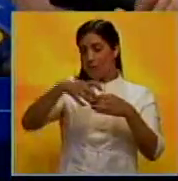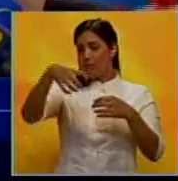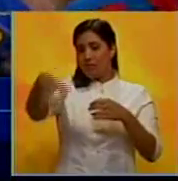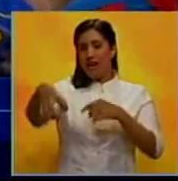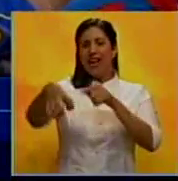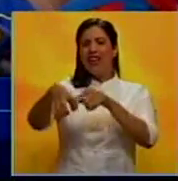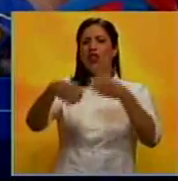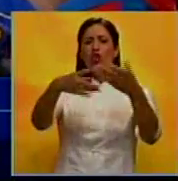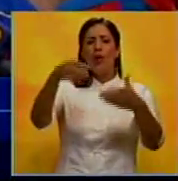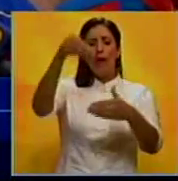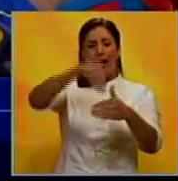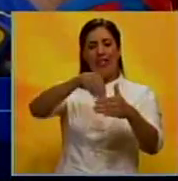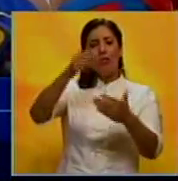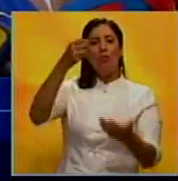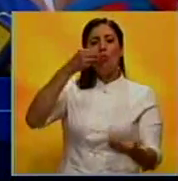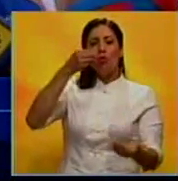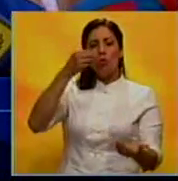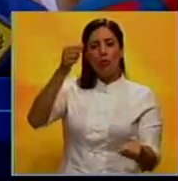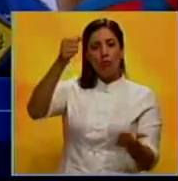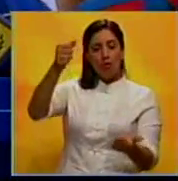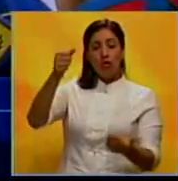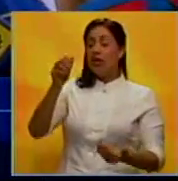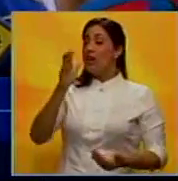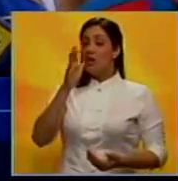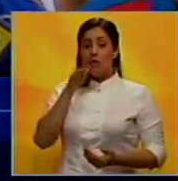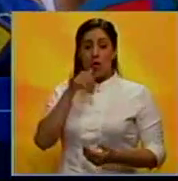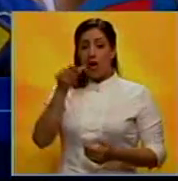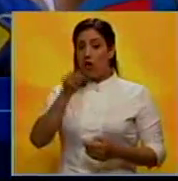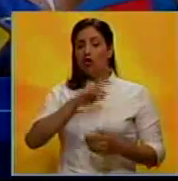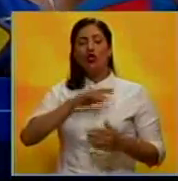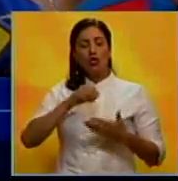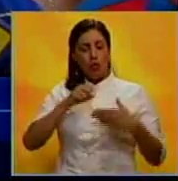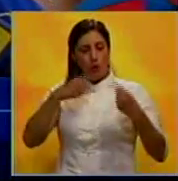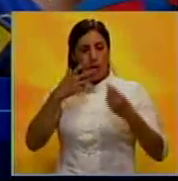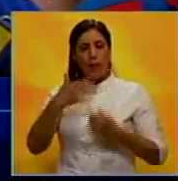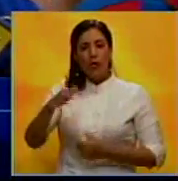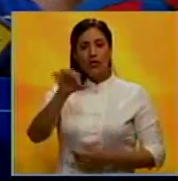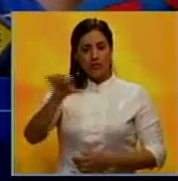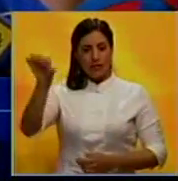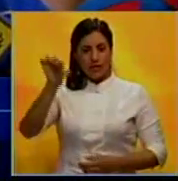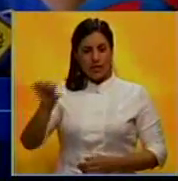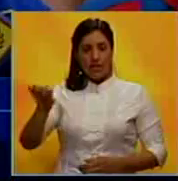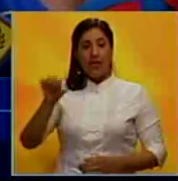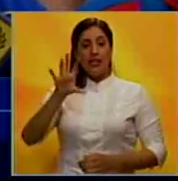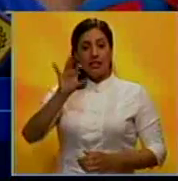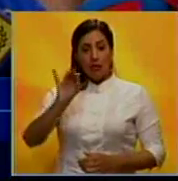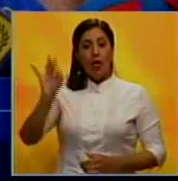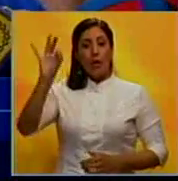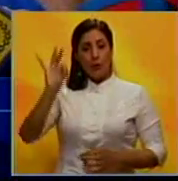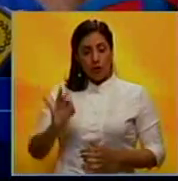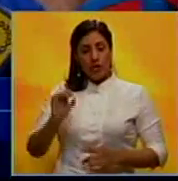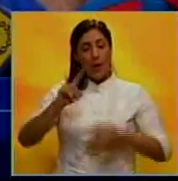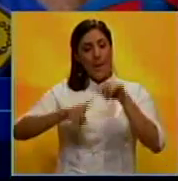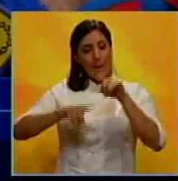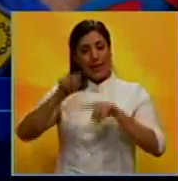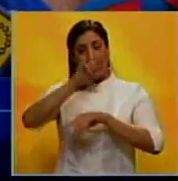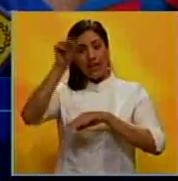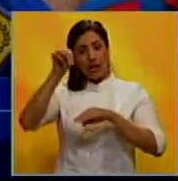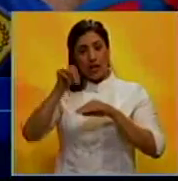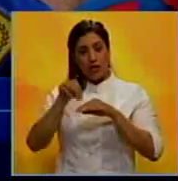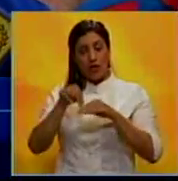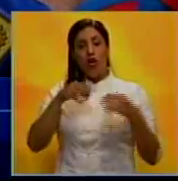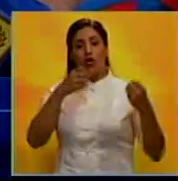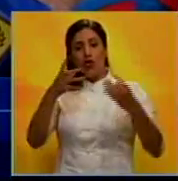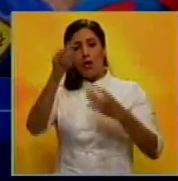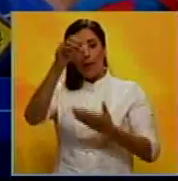está yendo a los CLAP y donde no se ha logrado, lograremos que en las próximas semanas el 50% de la producción nacional.